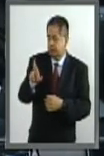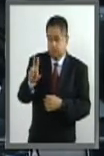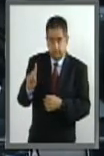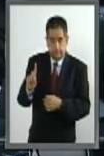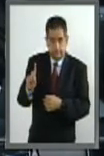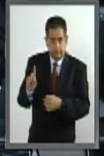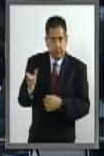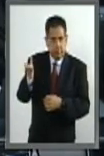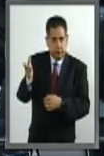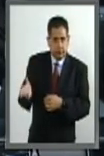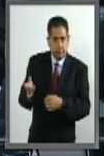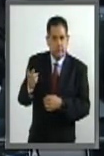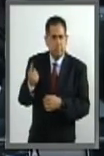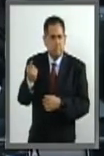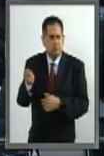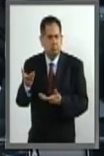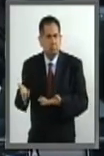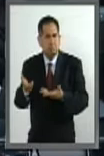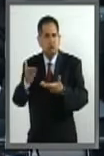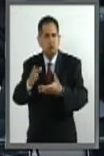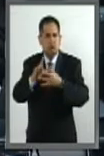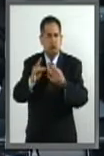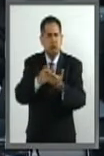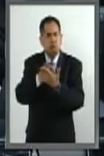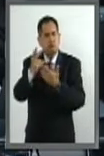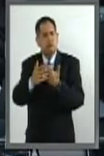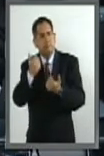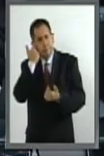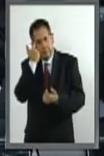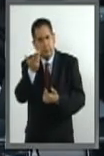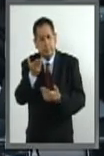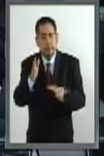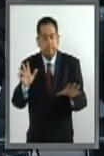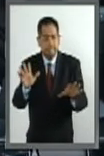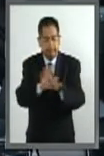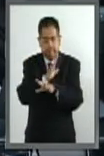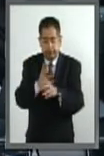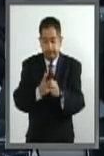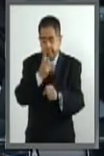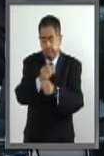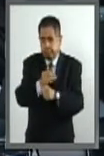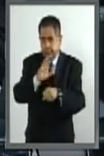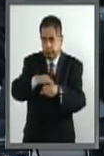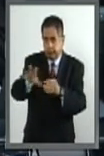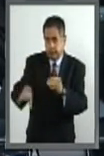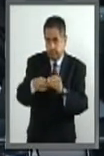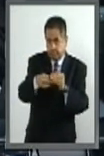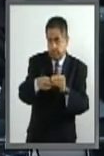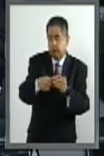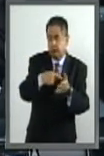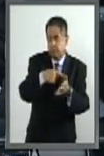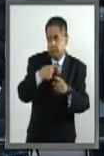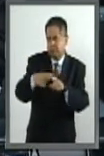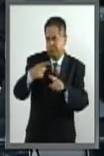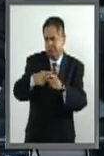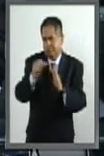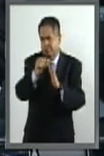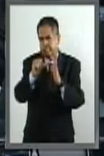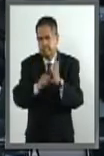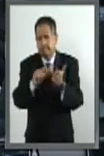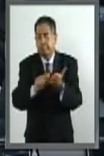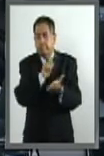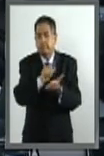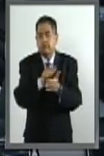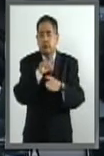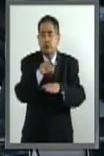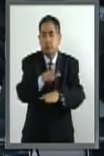Democrática para presentar un proyecto de decreto por el que se reforman y adicionan diversos artículos de la